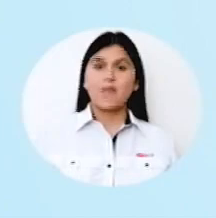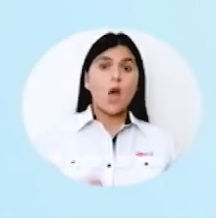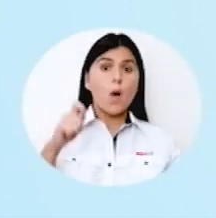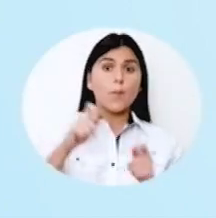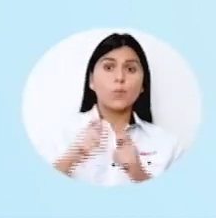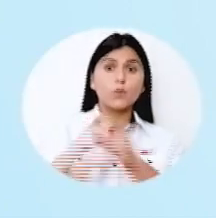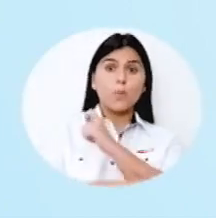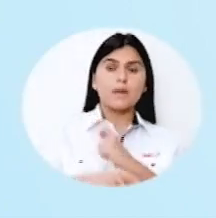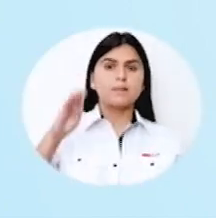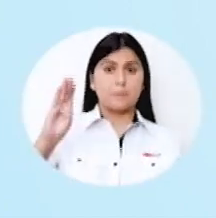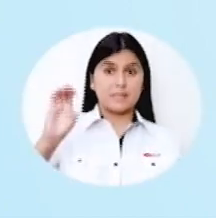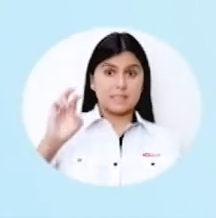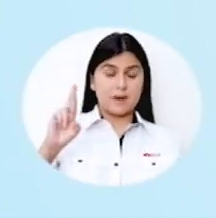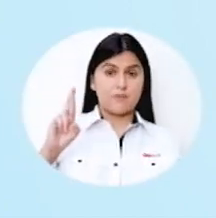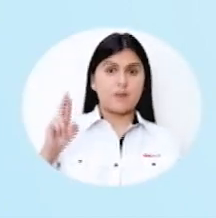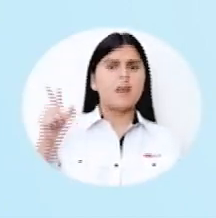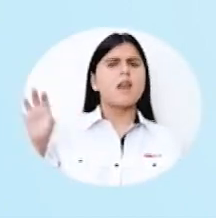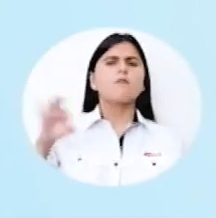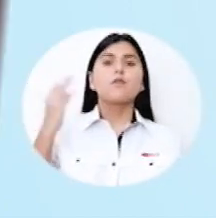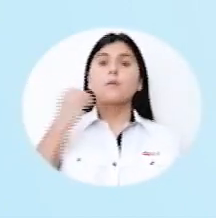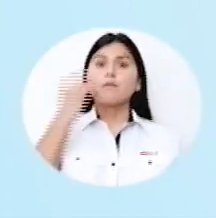Punto País del BCR es la forma más